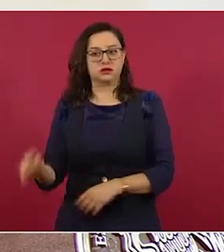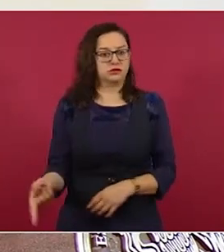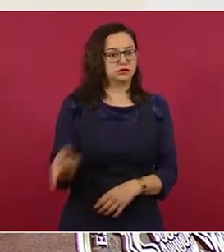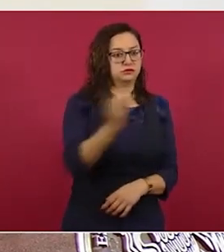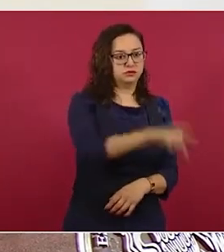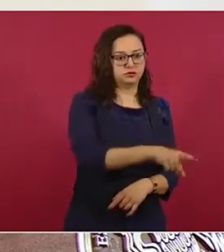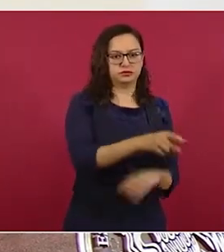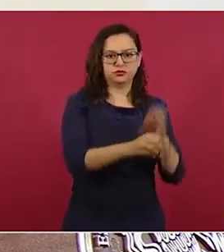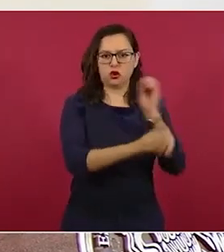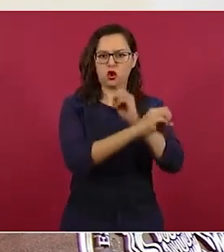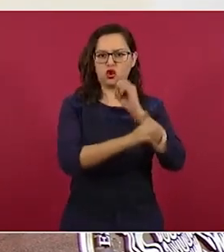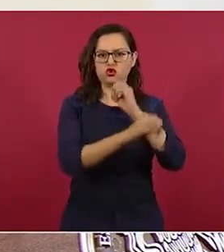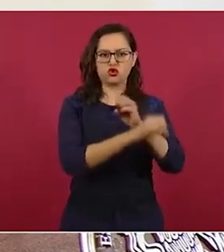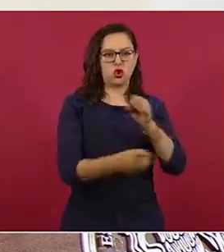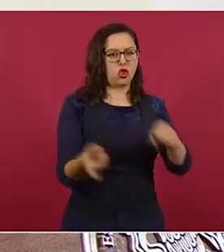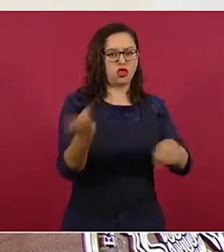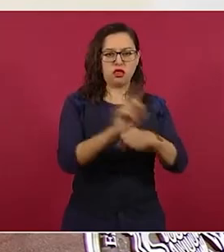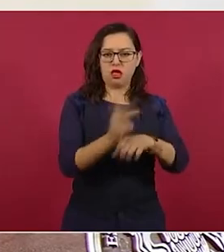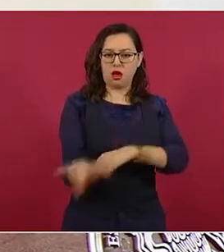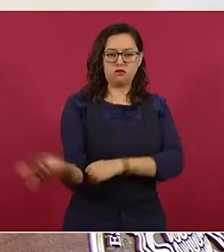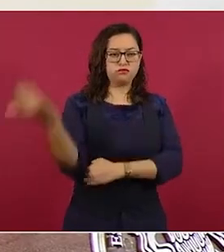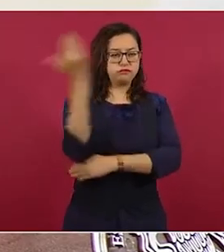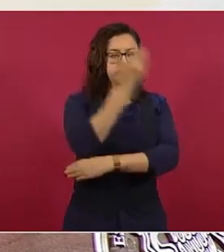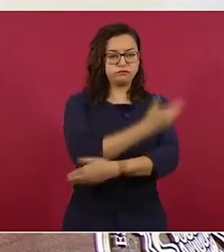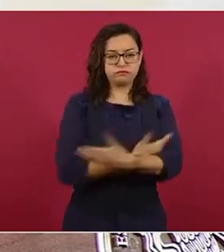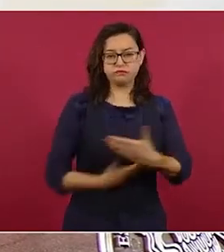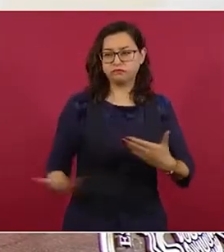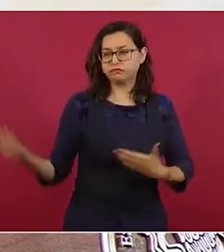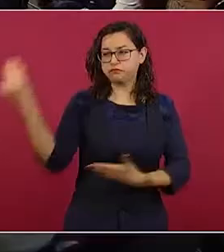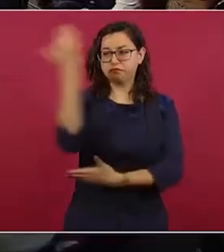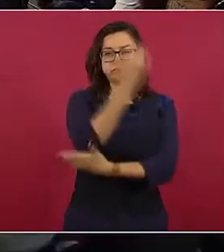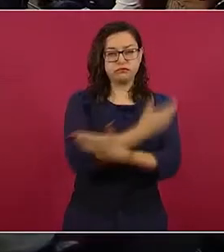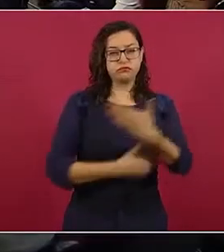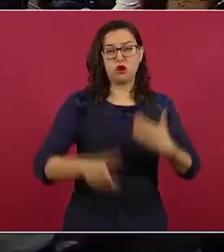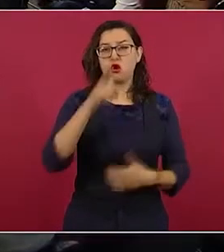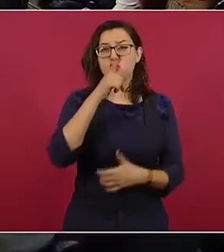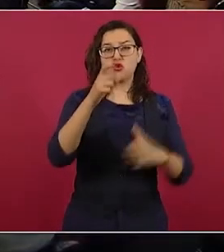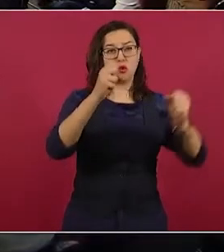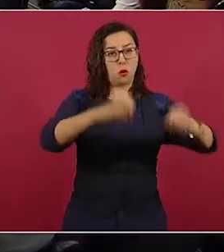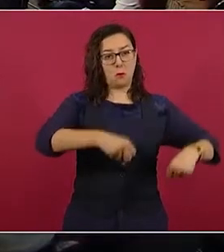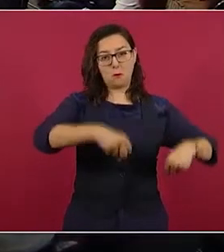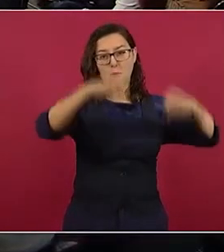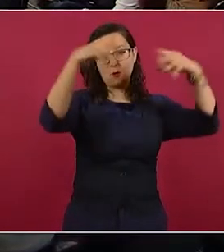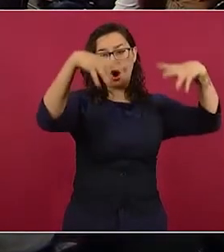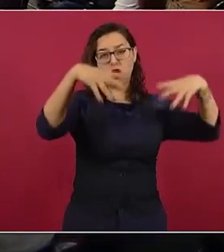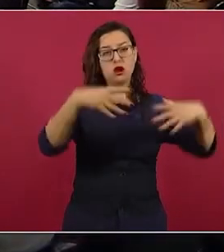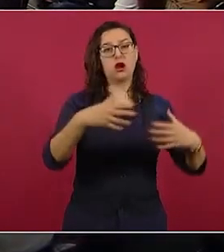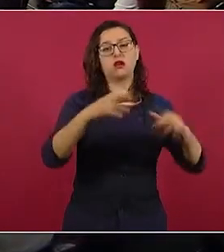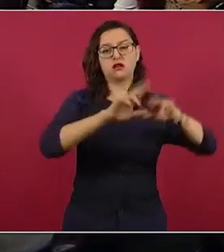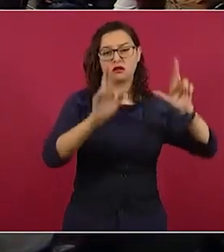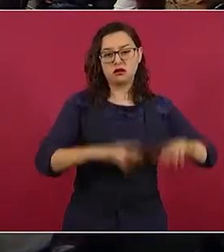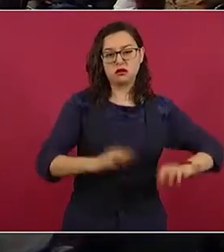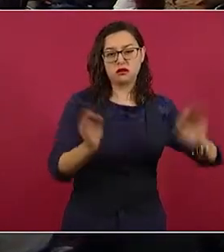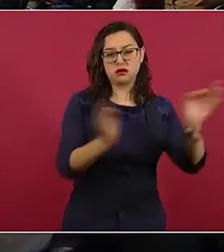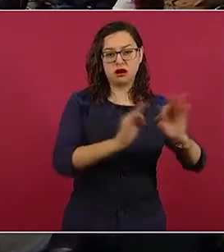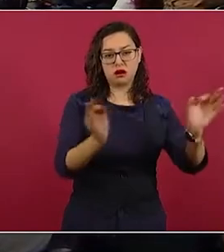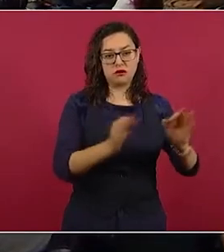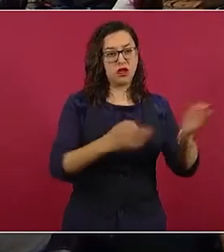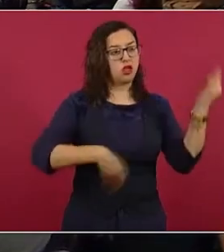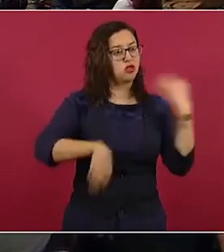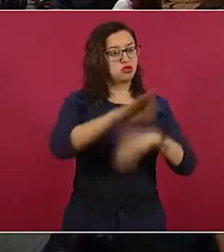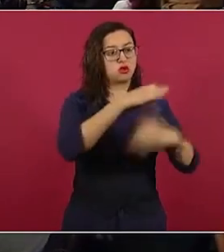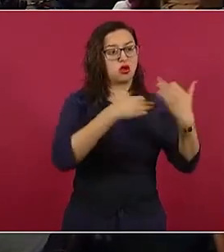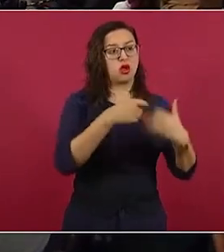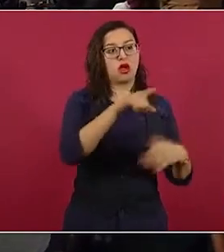o una familia pobre. Eso es una gran injusticia, una inmoralidad y es además